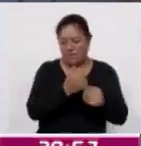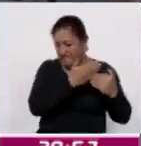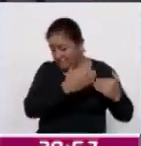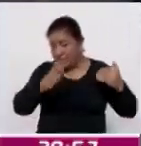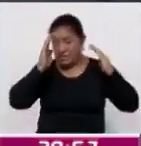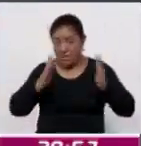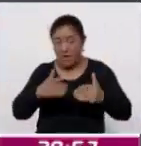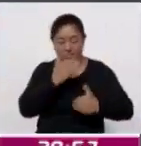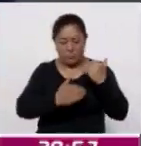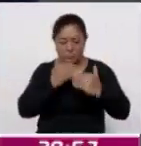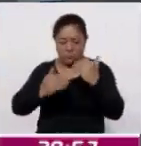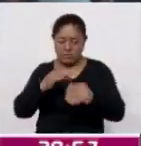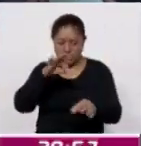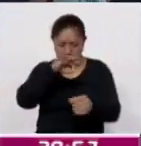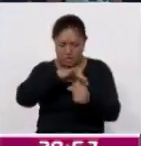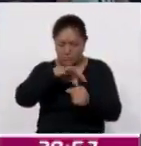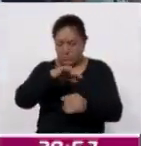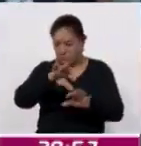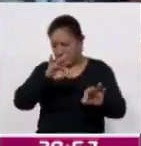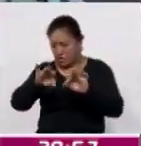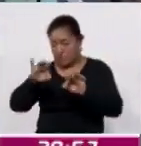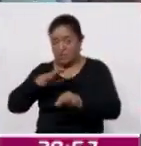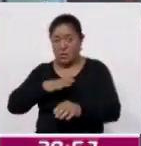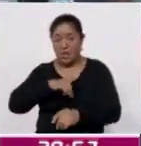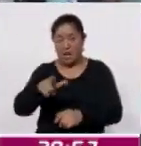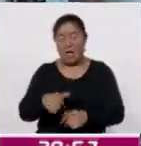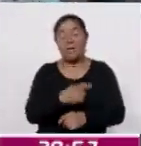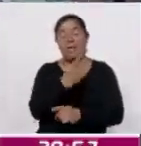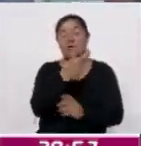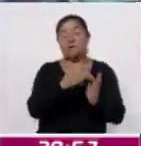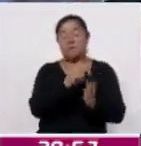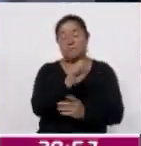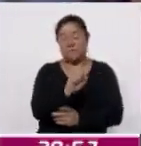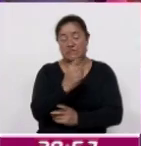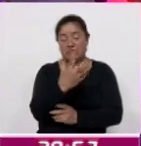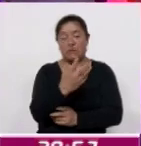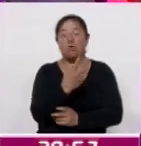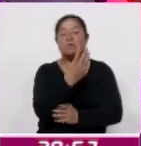los procesos electivos que se efectuarán en el primer trimestre del 2025.